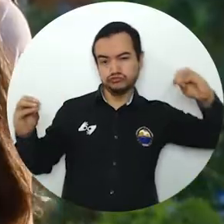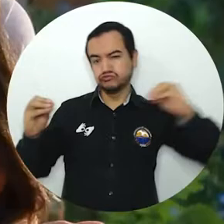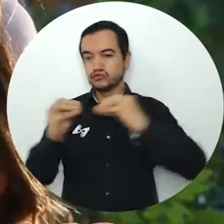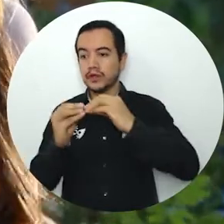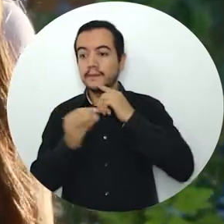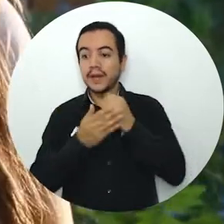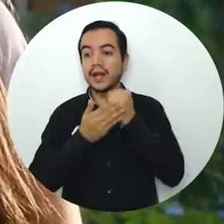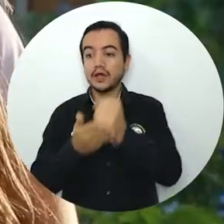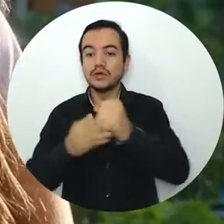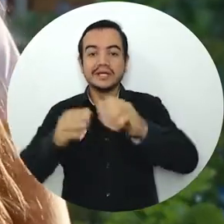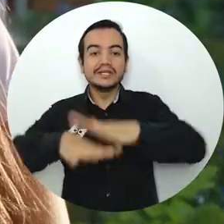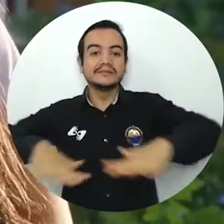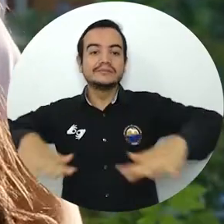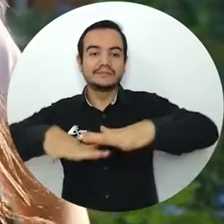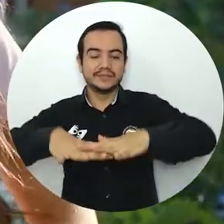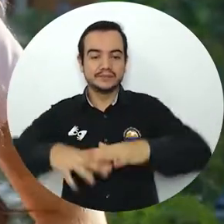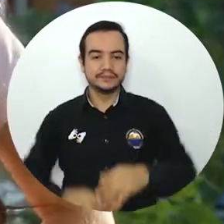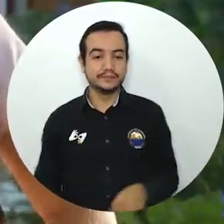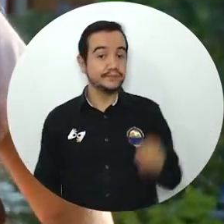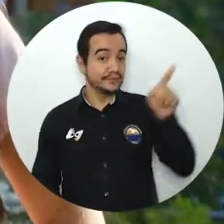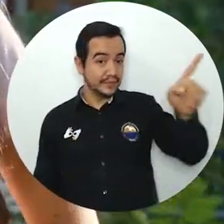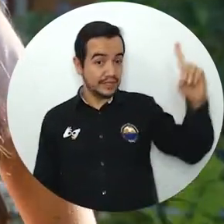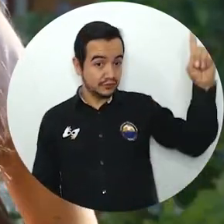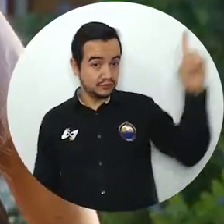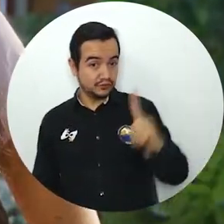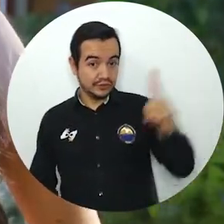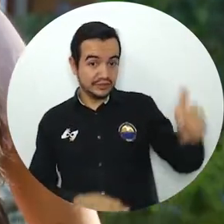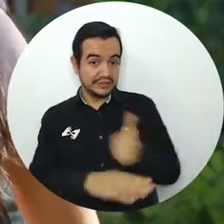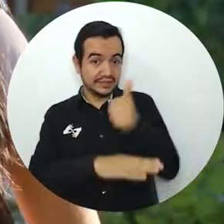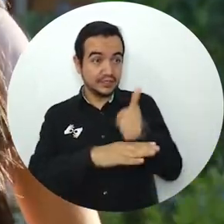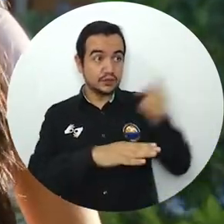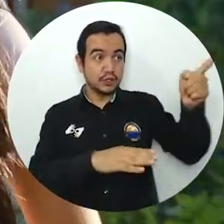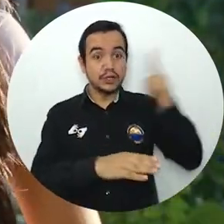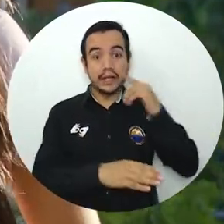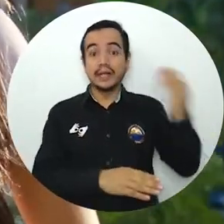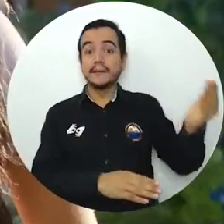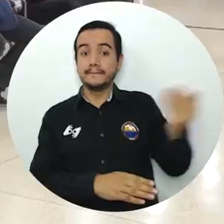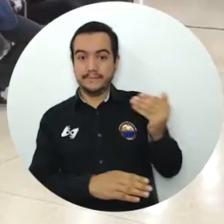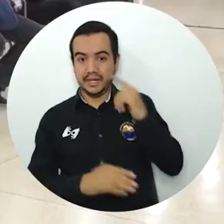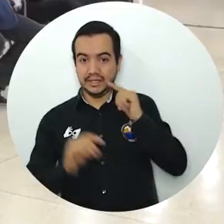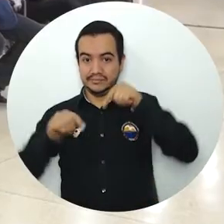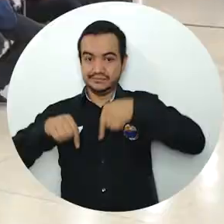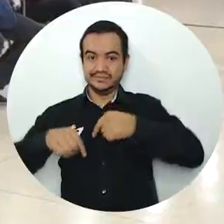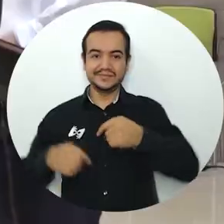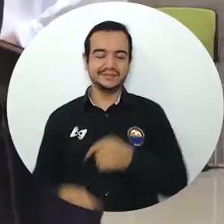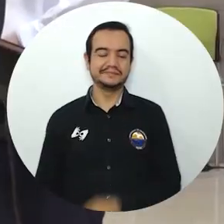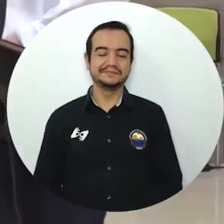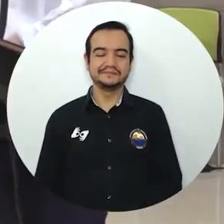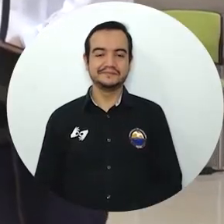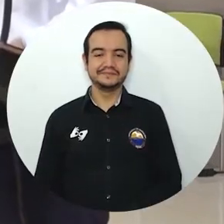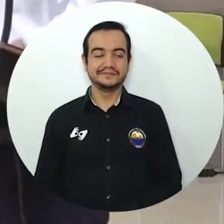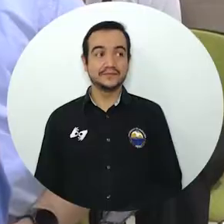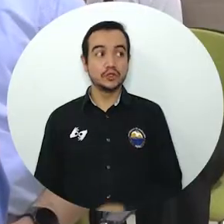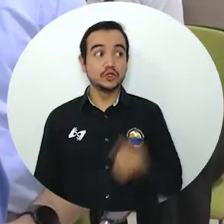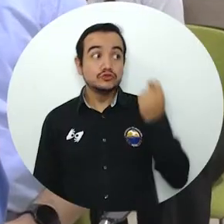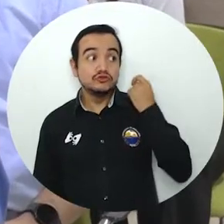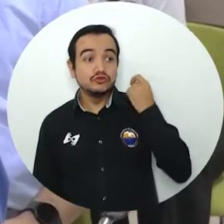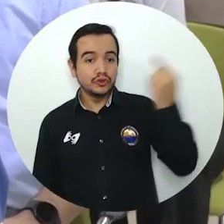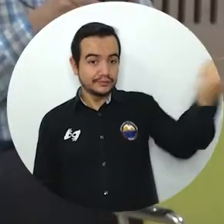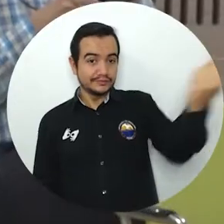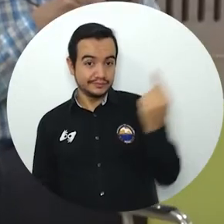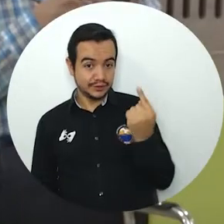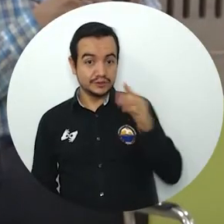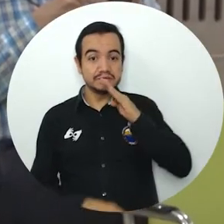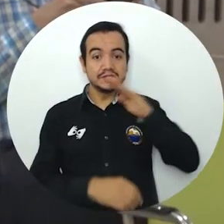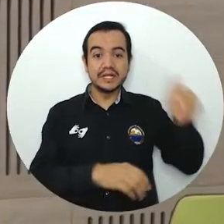La Alma Mater recibió la visita del director ejecutivo de la Organización Internacional. Con la reciente visita del